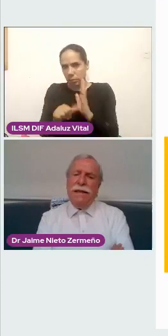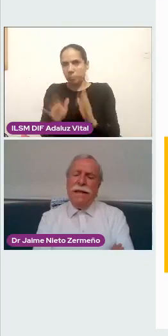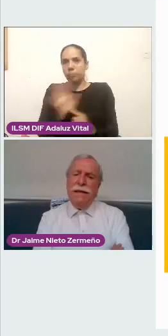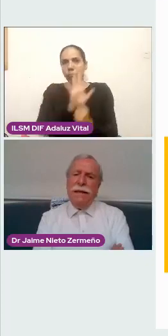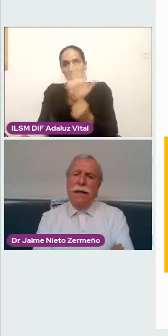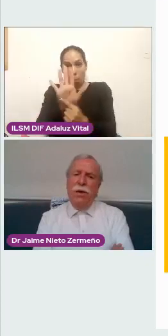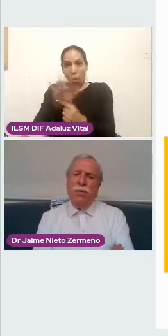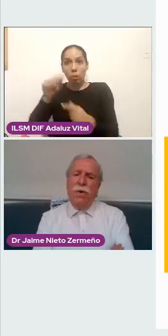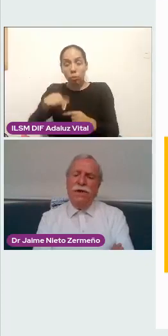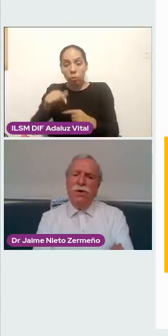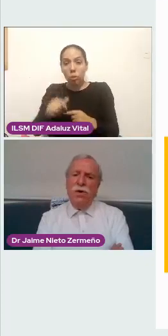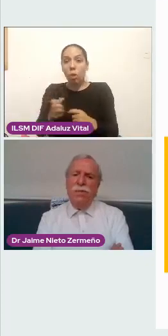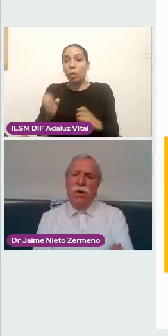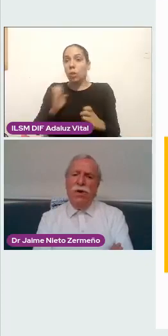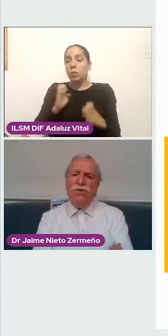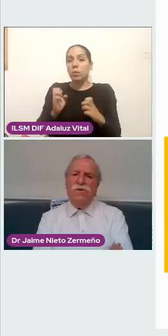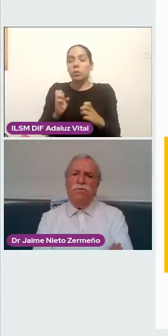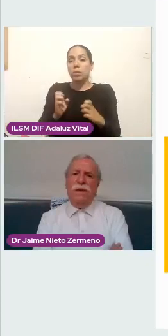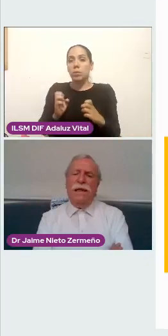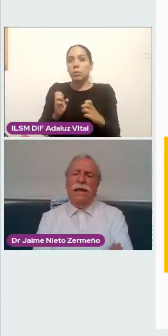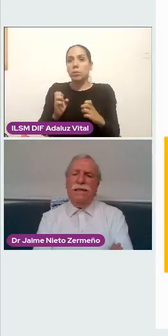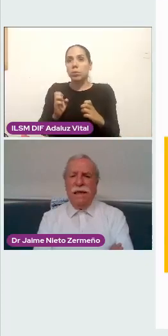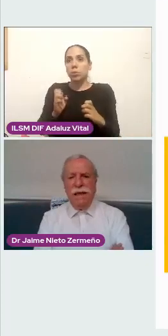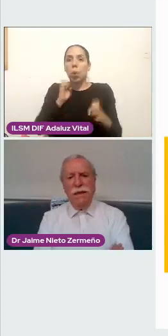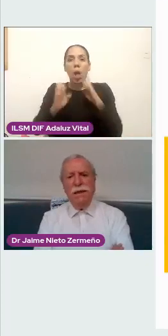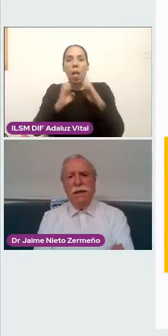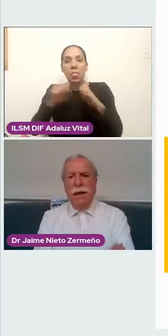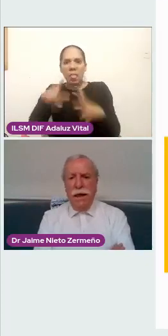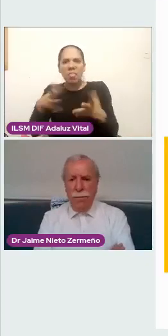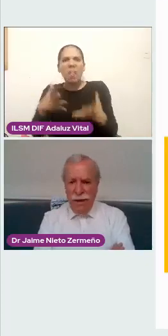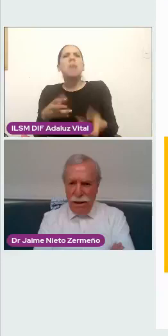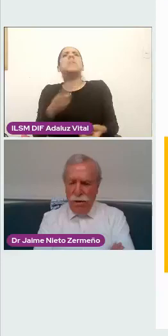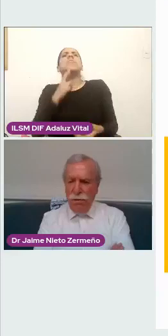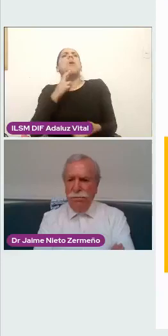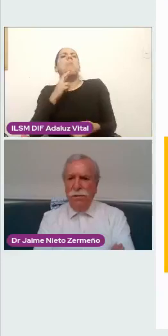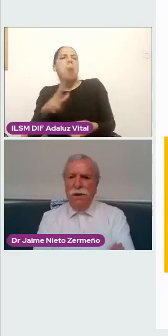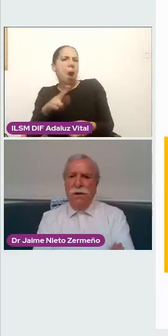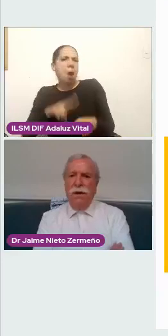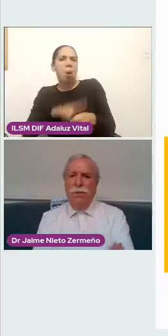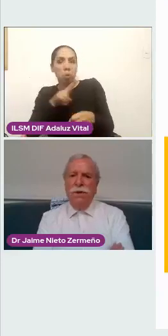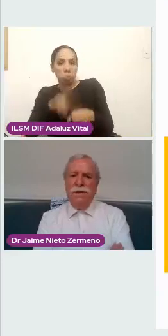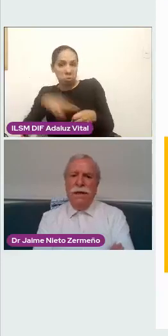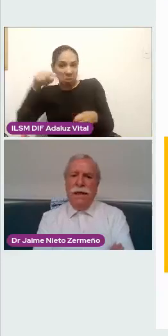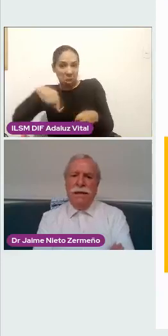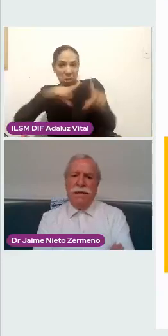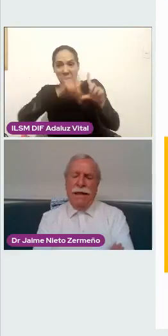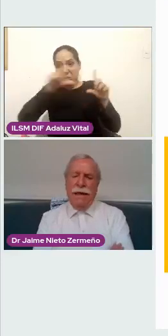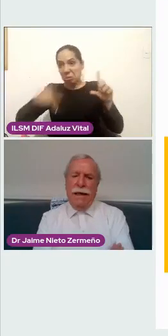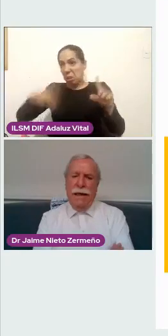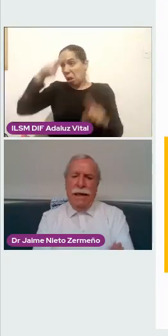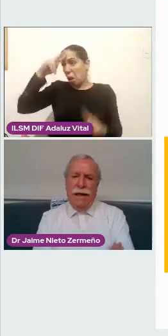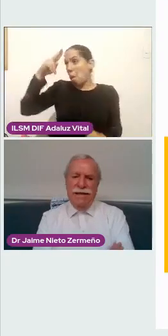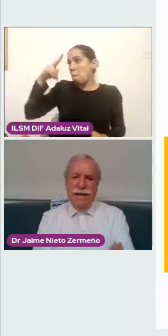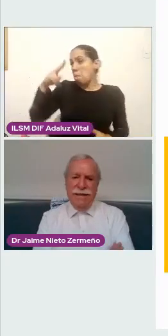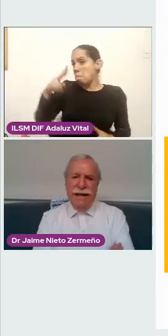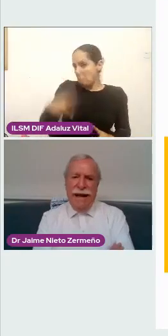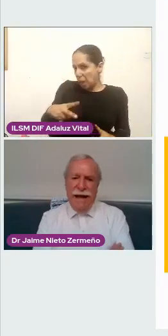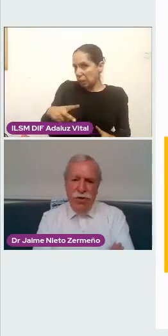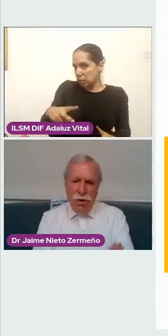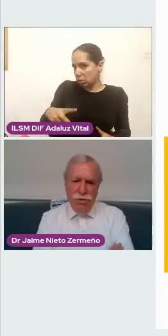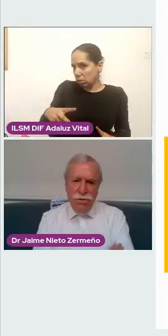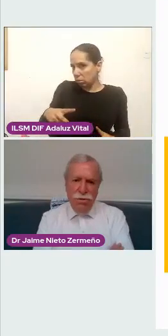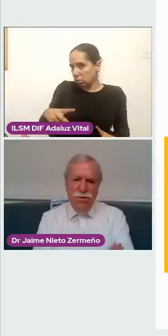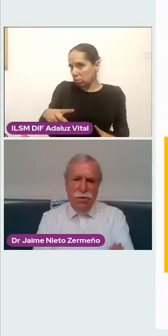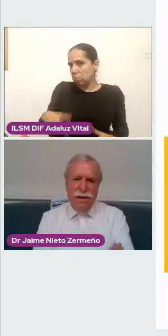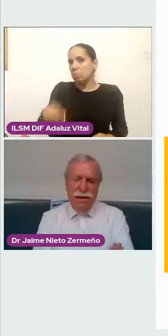resaltan cuáles son los mejores hospitales que hay en México. Debo decirles que resaltan